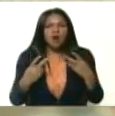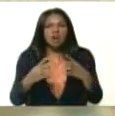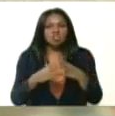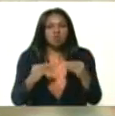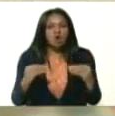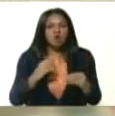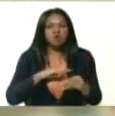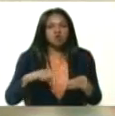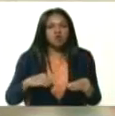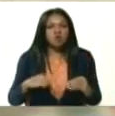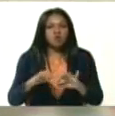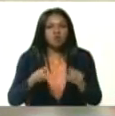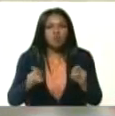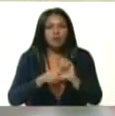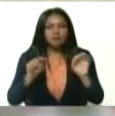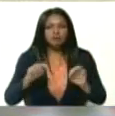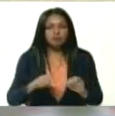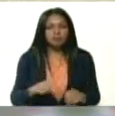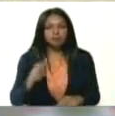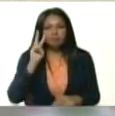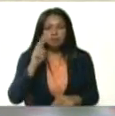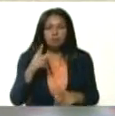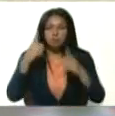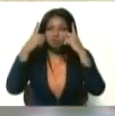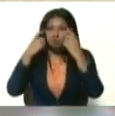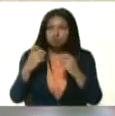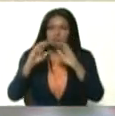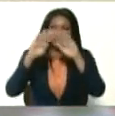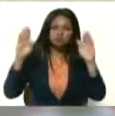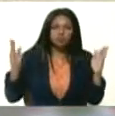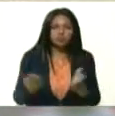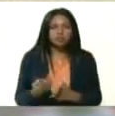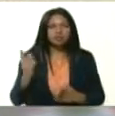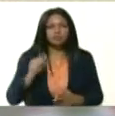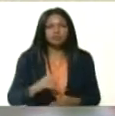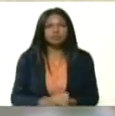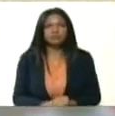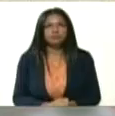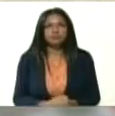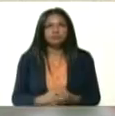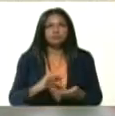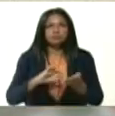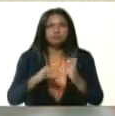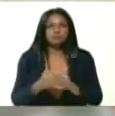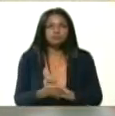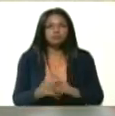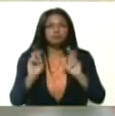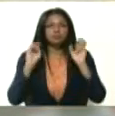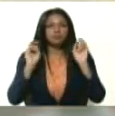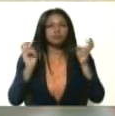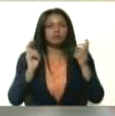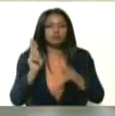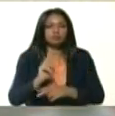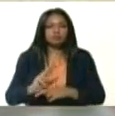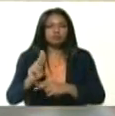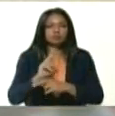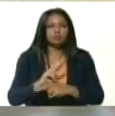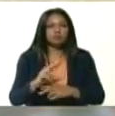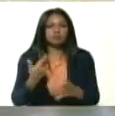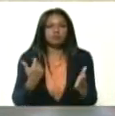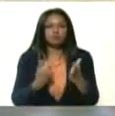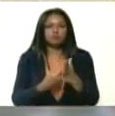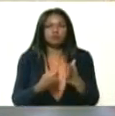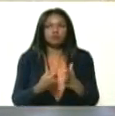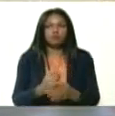Nosotros hemos visto también opiniones expertas a nivel mundial sobre el tema de la utilización de la vacuna